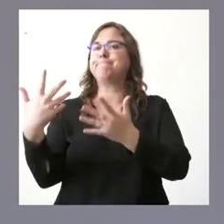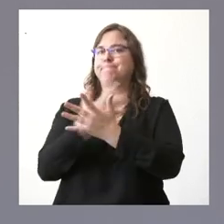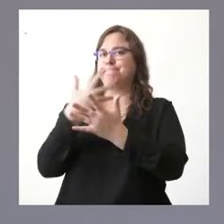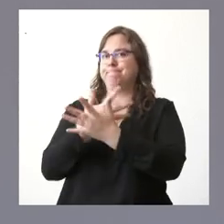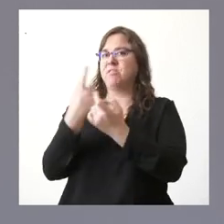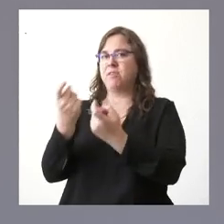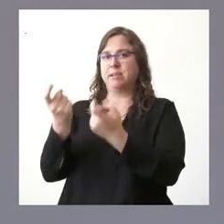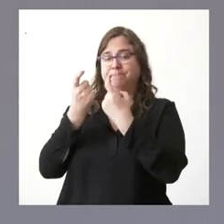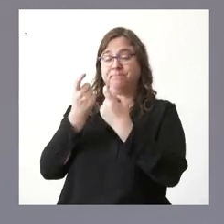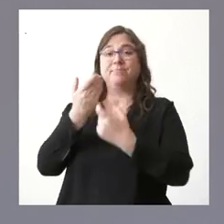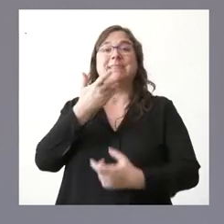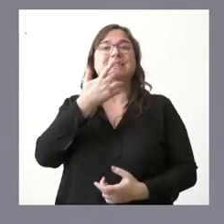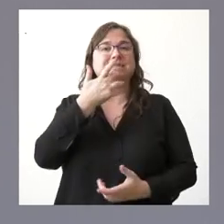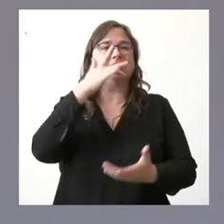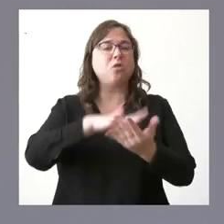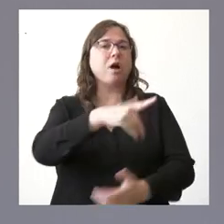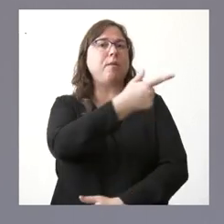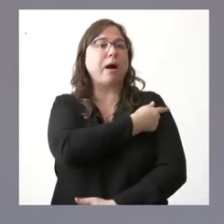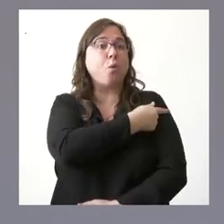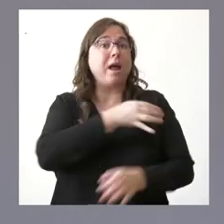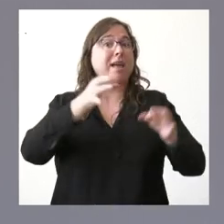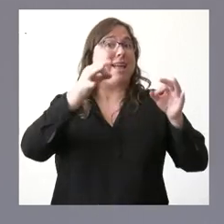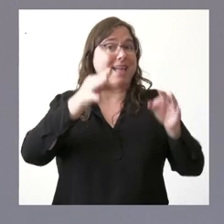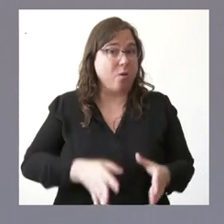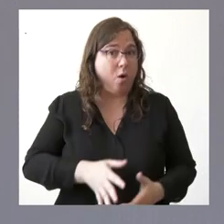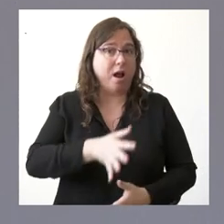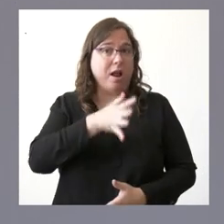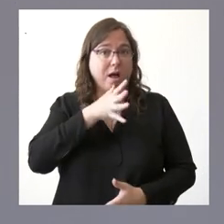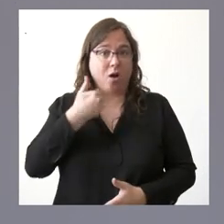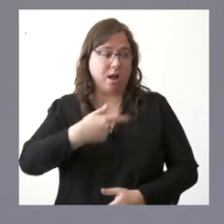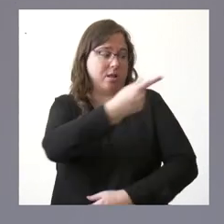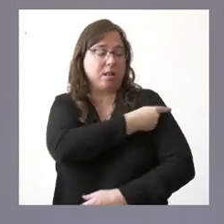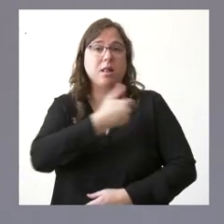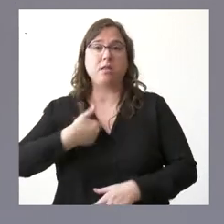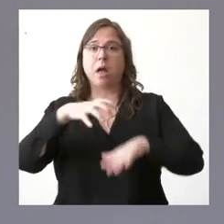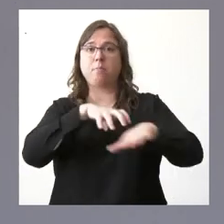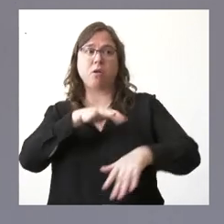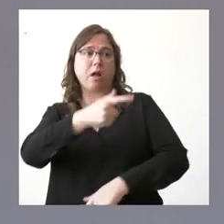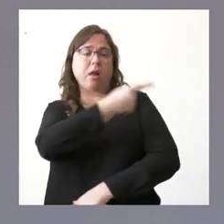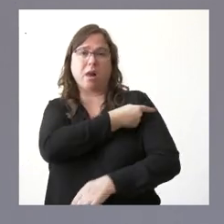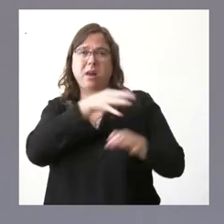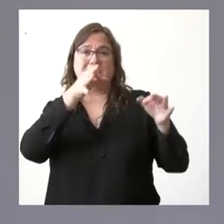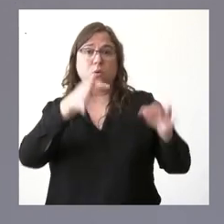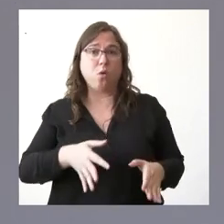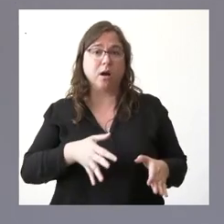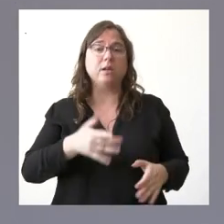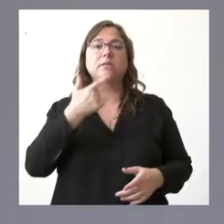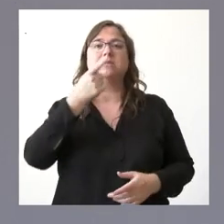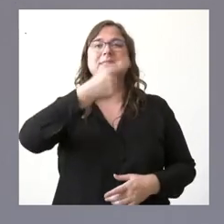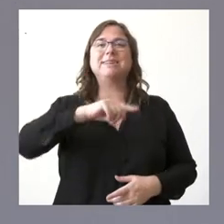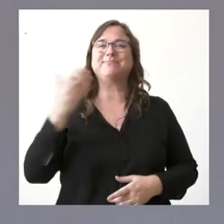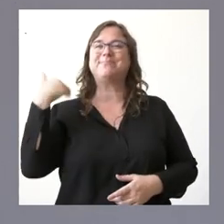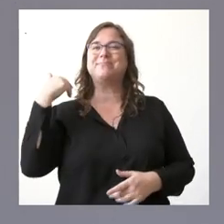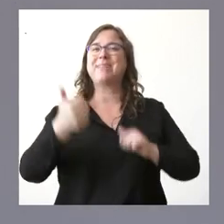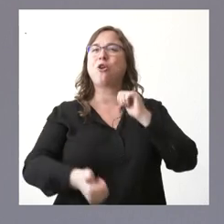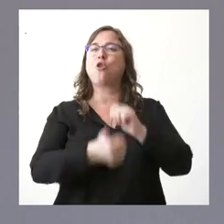aplica una vacuna idéntica a la que tenemos ya recibida la mayor parte de los ciudadanos de Castilla y León que es la que tiene su origen en